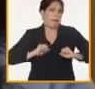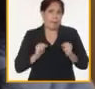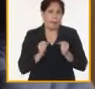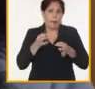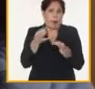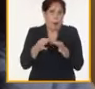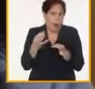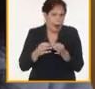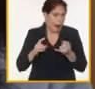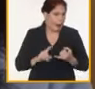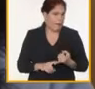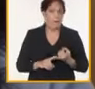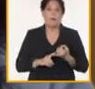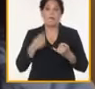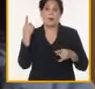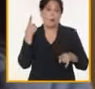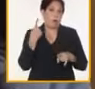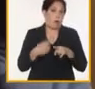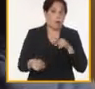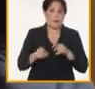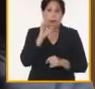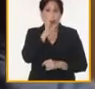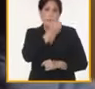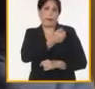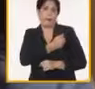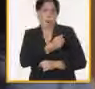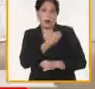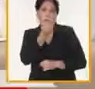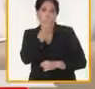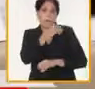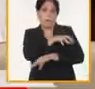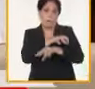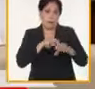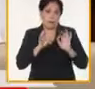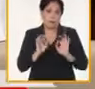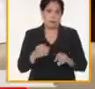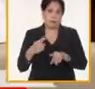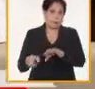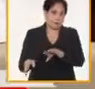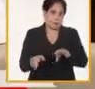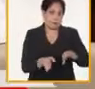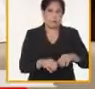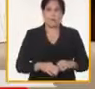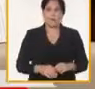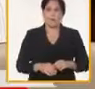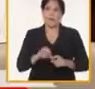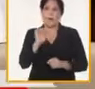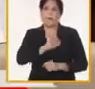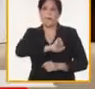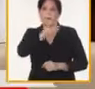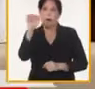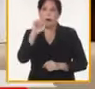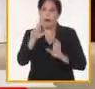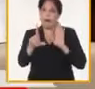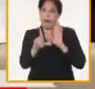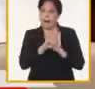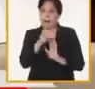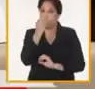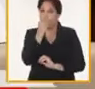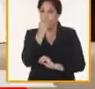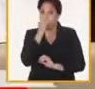huevo y también para encadenarse con la producción porcina. Yo creo que para lograr que la ley de soberanía alimentaria